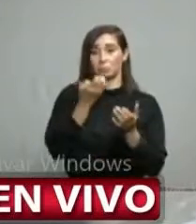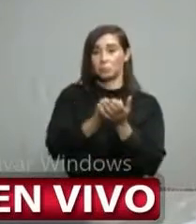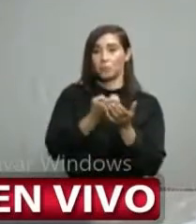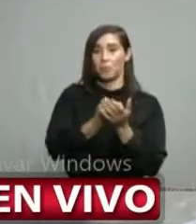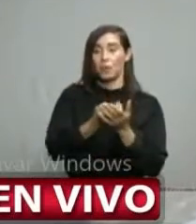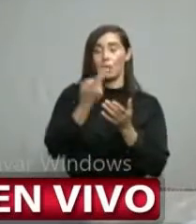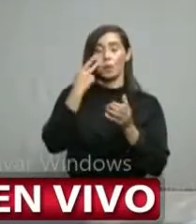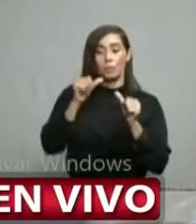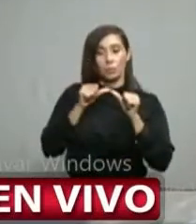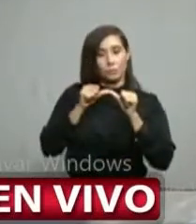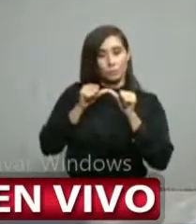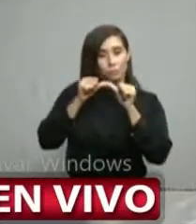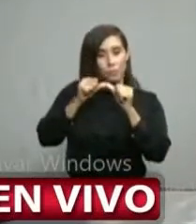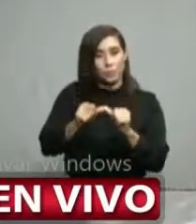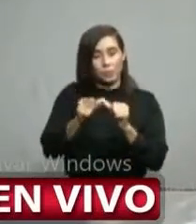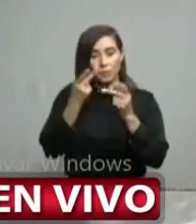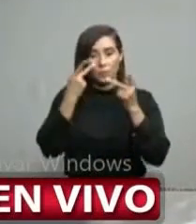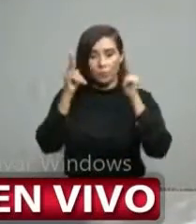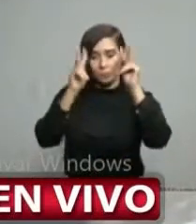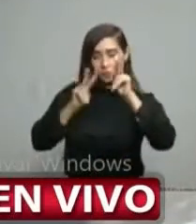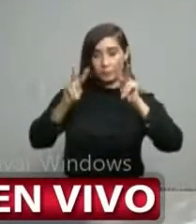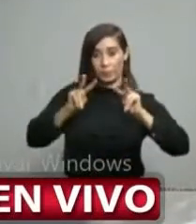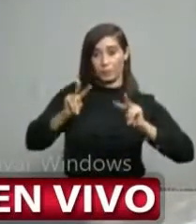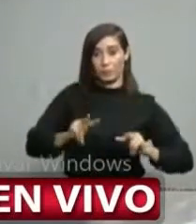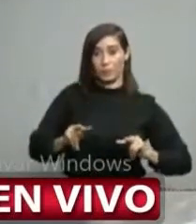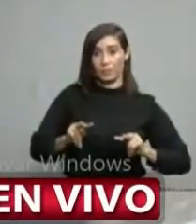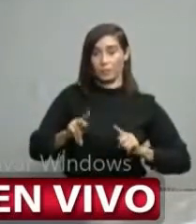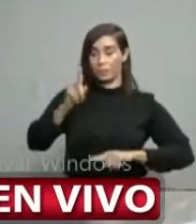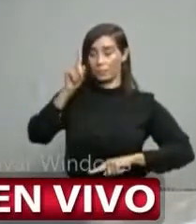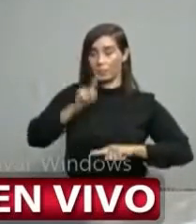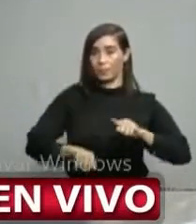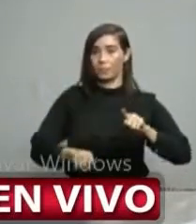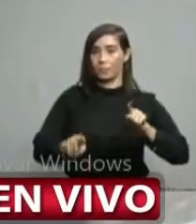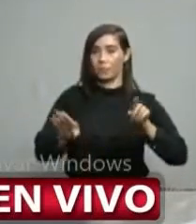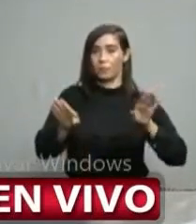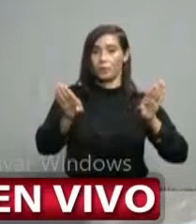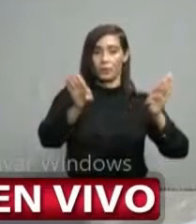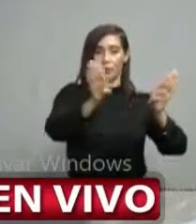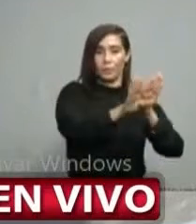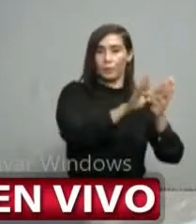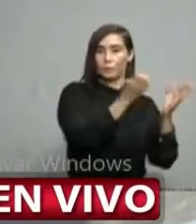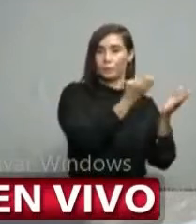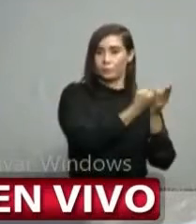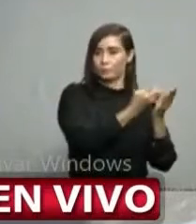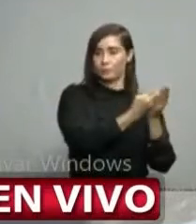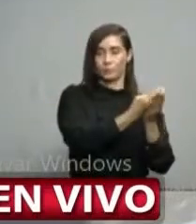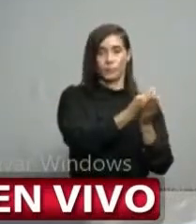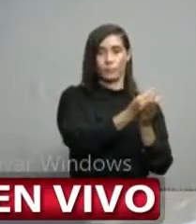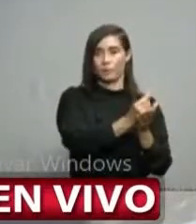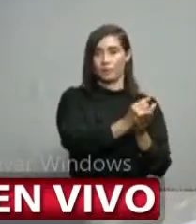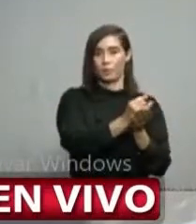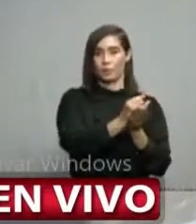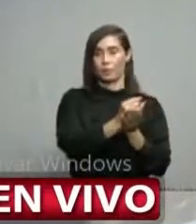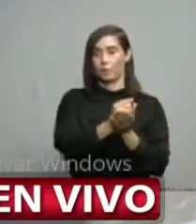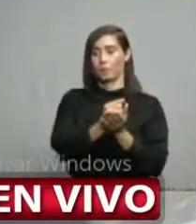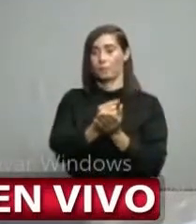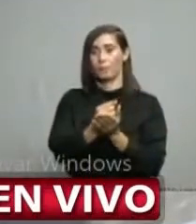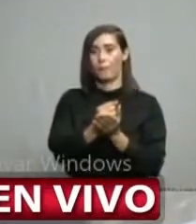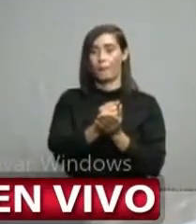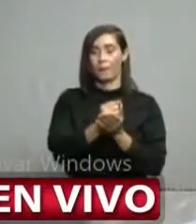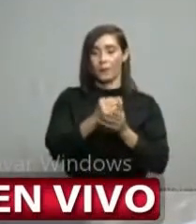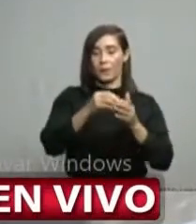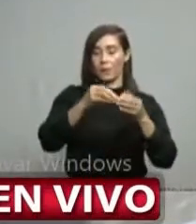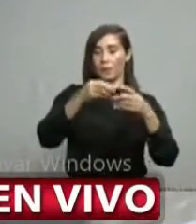pero vamos midiendo. Pero no podemos permitir que languidezcan nuestras